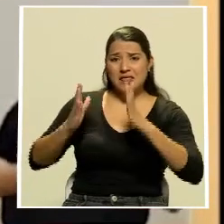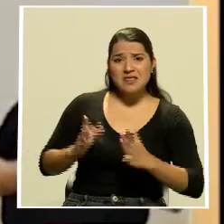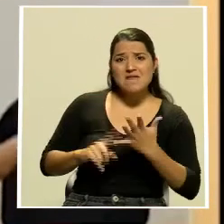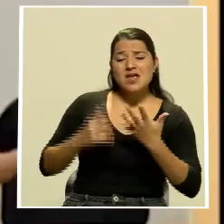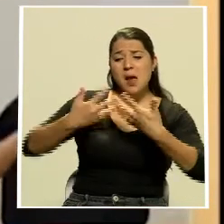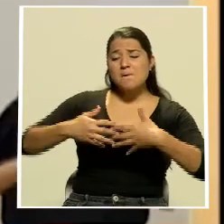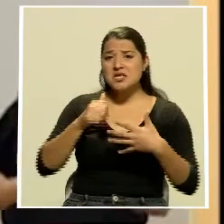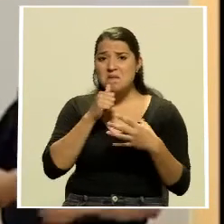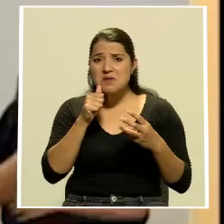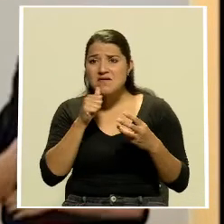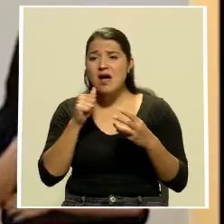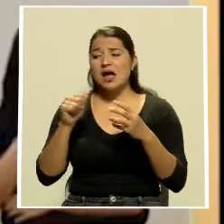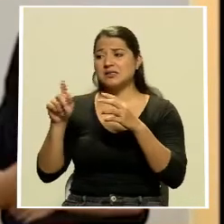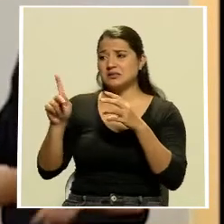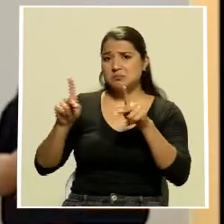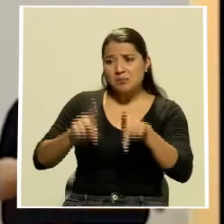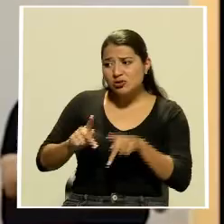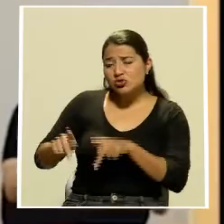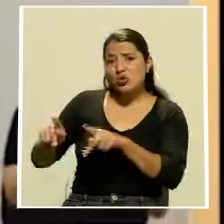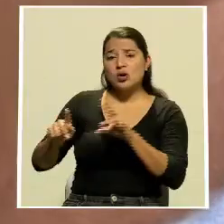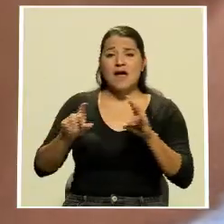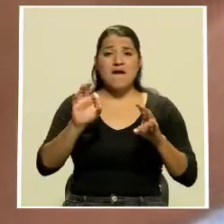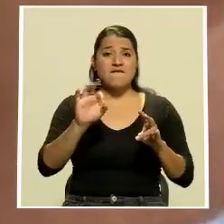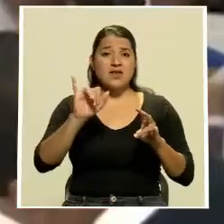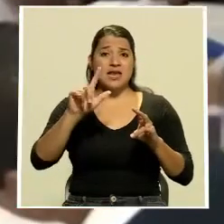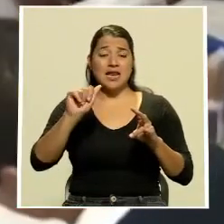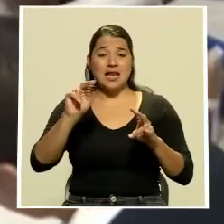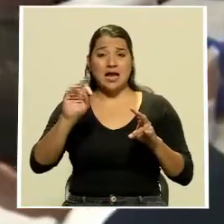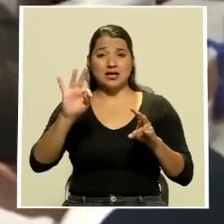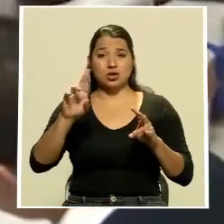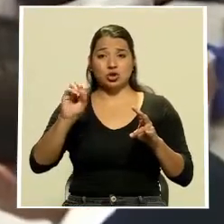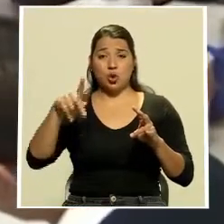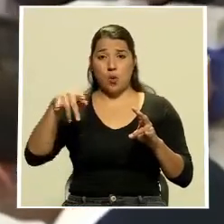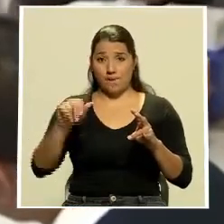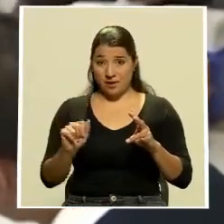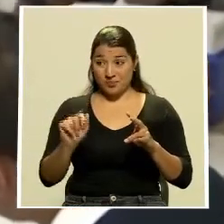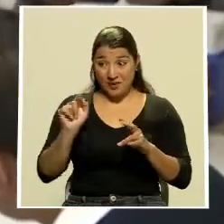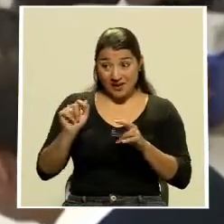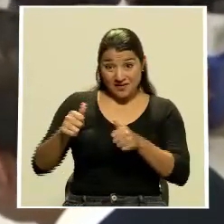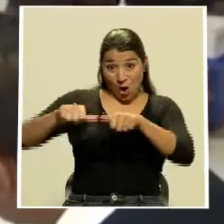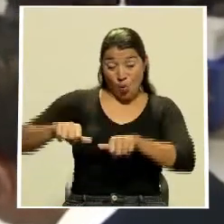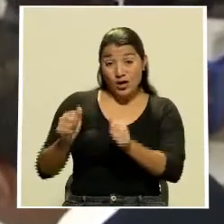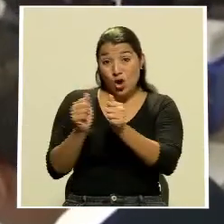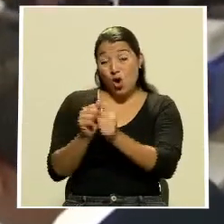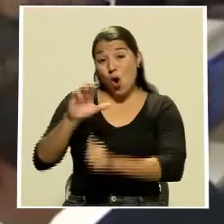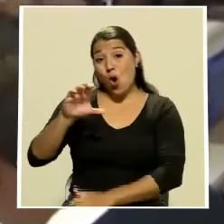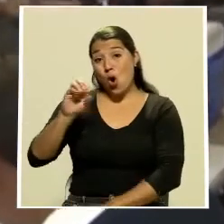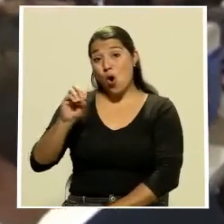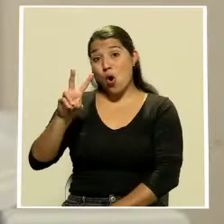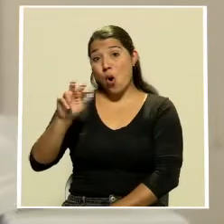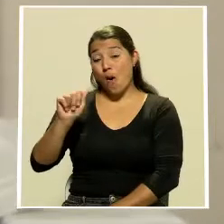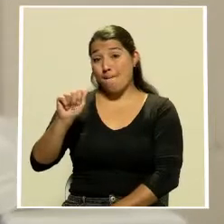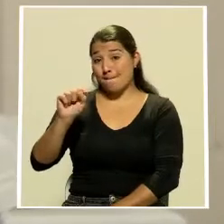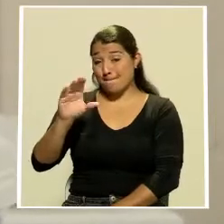privado, sociedad civil y filantropía. El acuerdo con COVAX, que garantizará el acceso universal a la vacuna contra el COVID